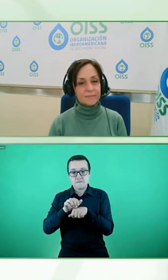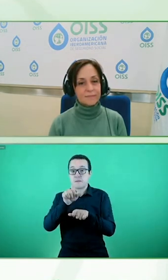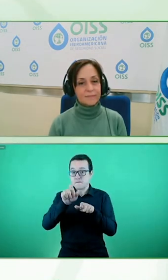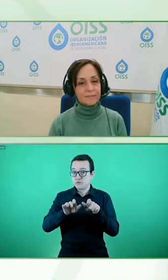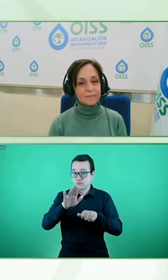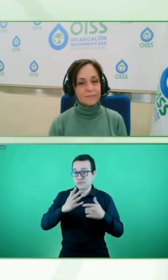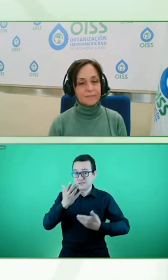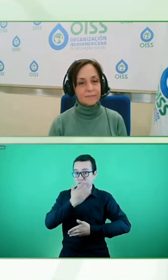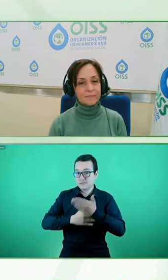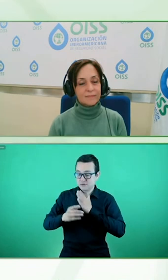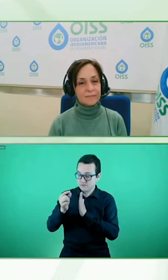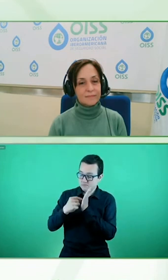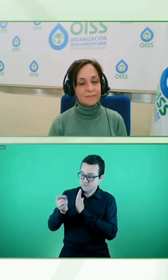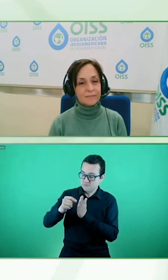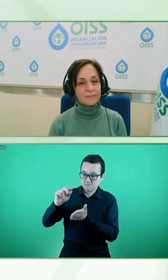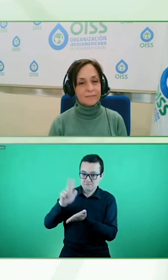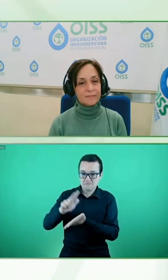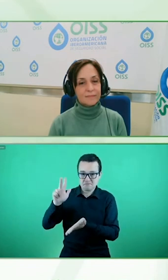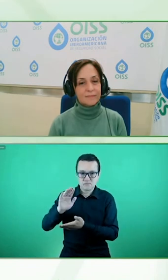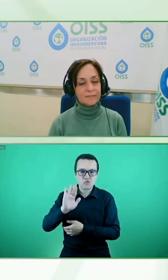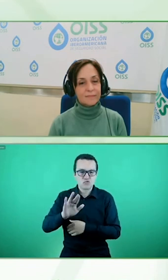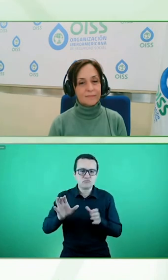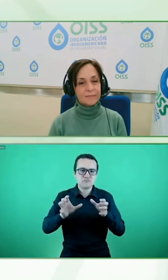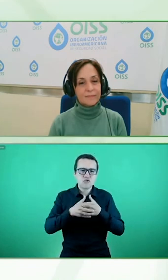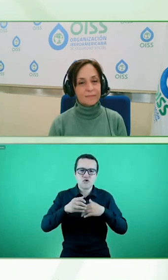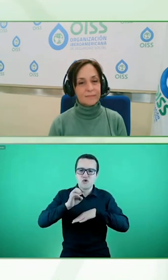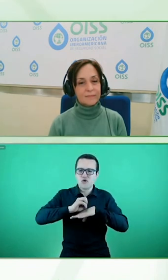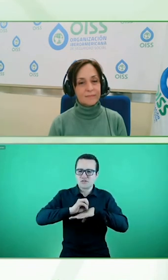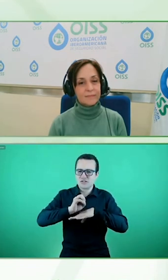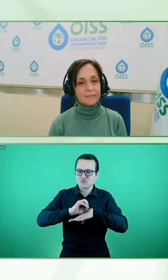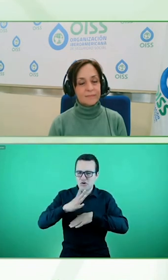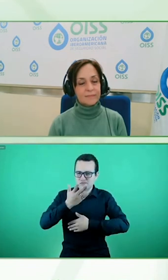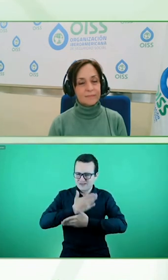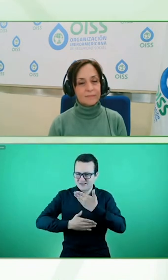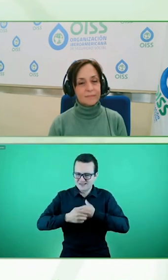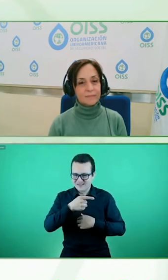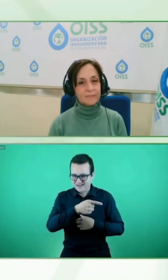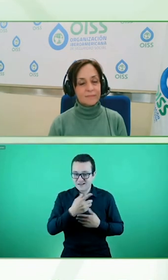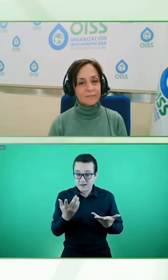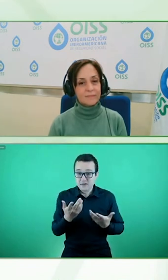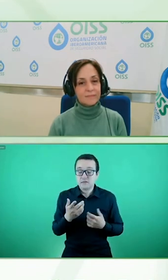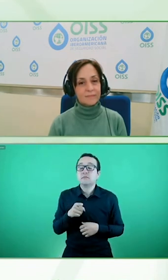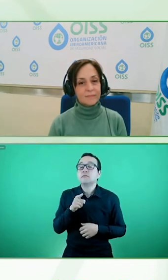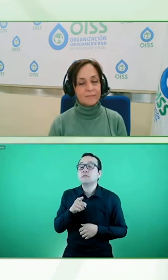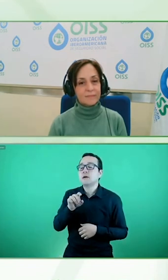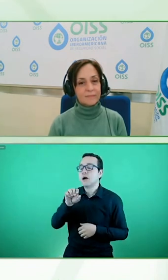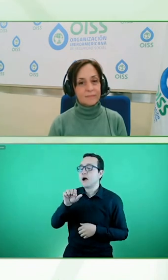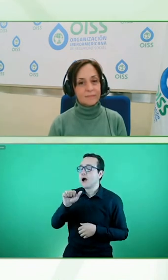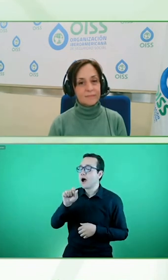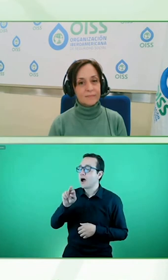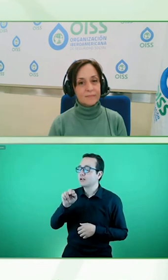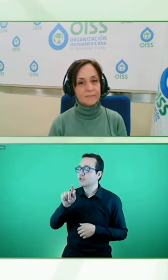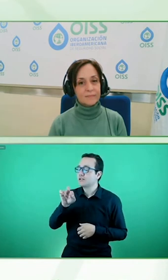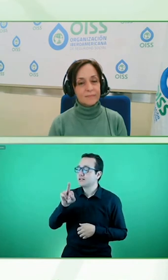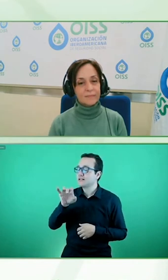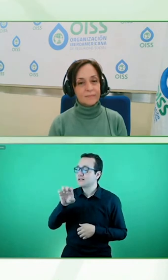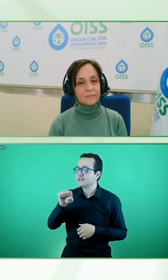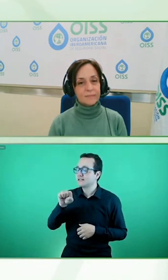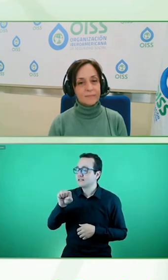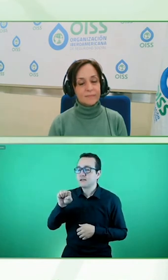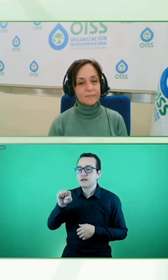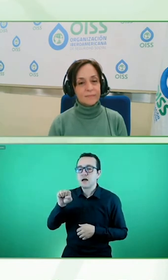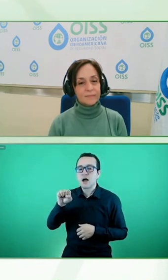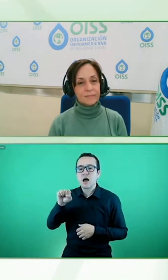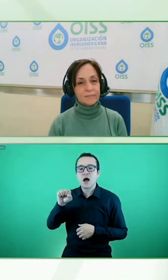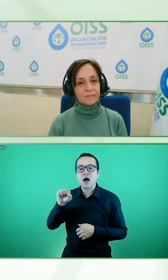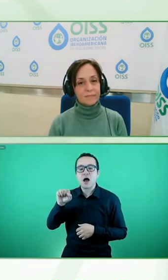Australia que se llama Artritis Australia y es un diseño intuitivo la tapa se puede abrir con